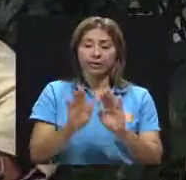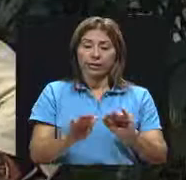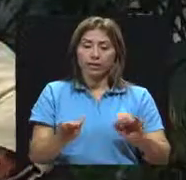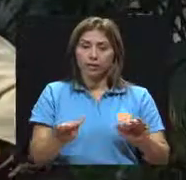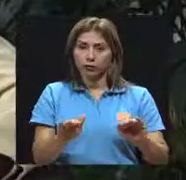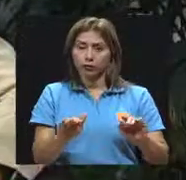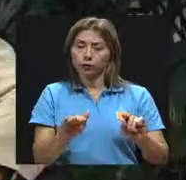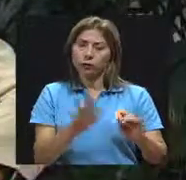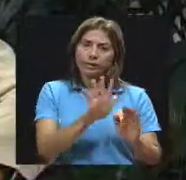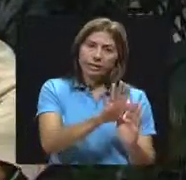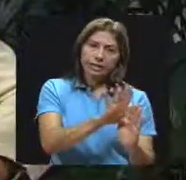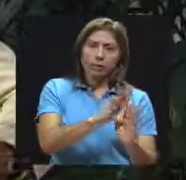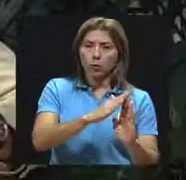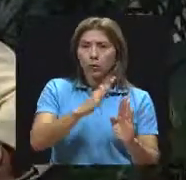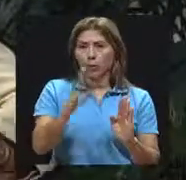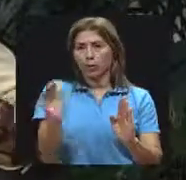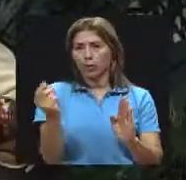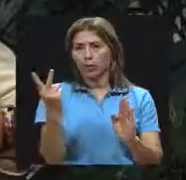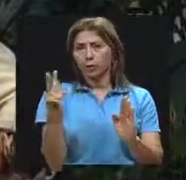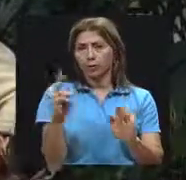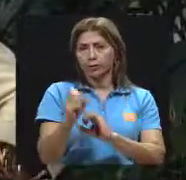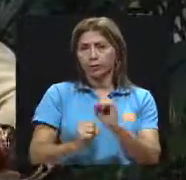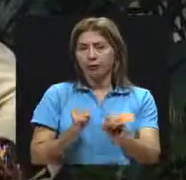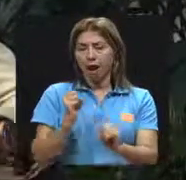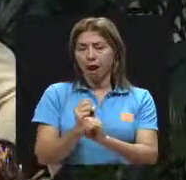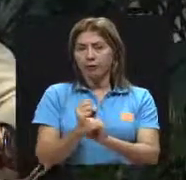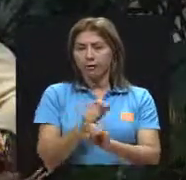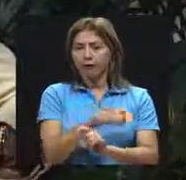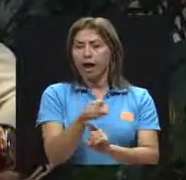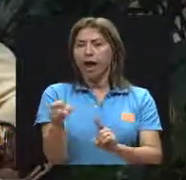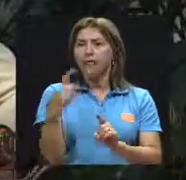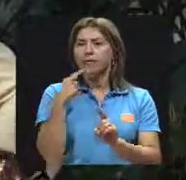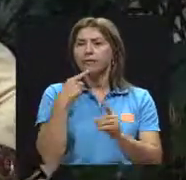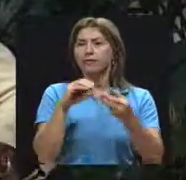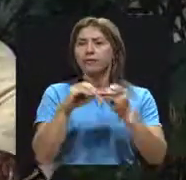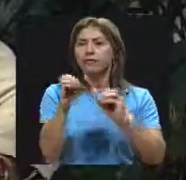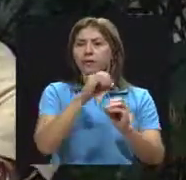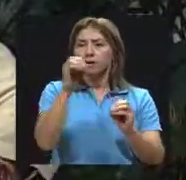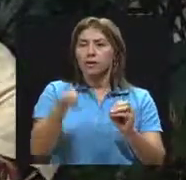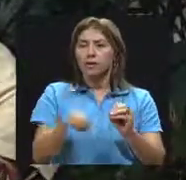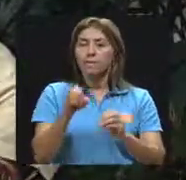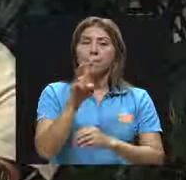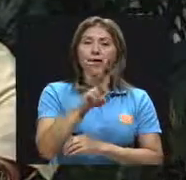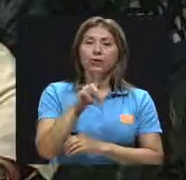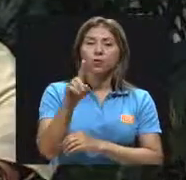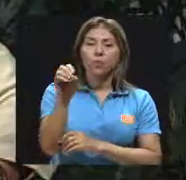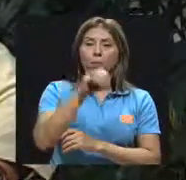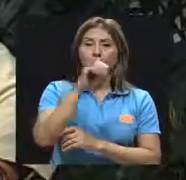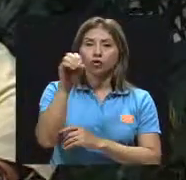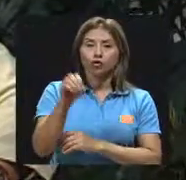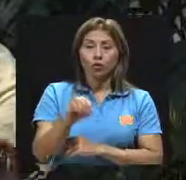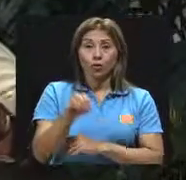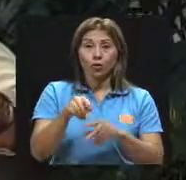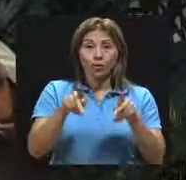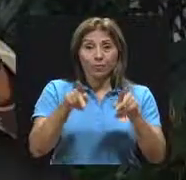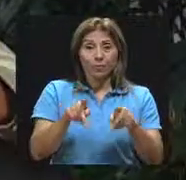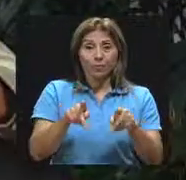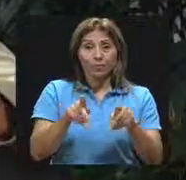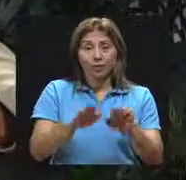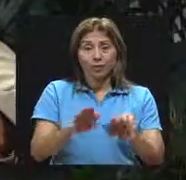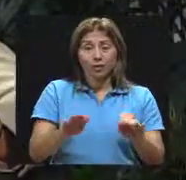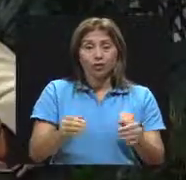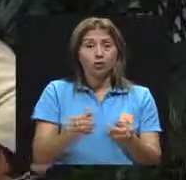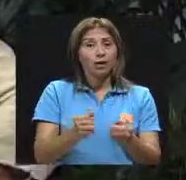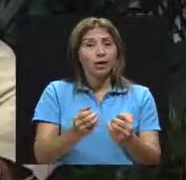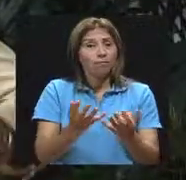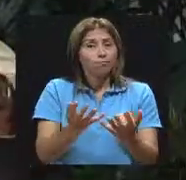y 12 años, las estadísticas lo que dicen es que tenemos un 21% de sobrepeso y obesidad en población